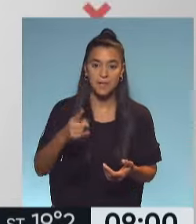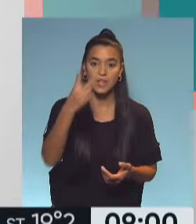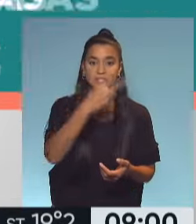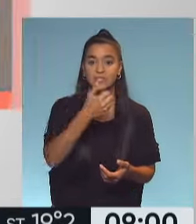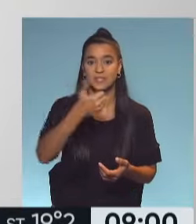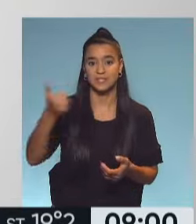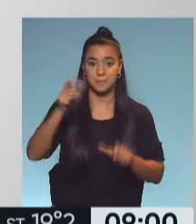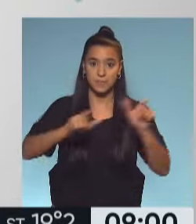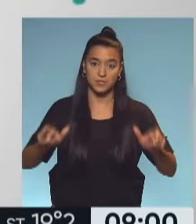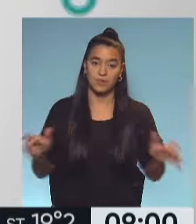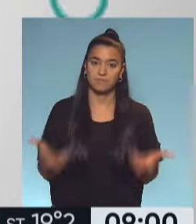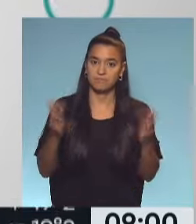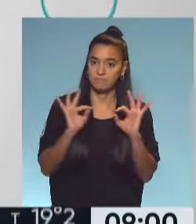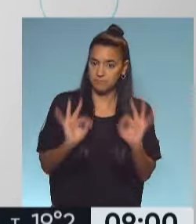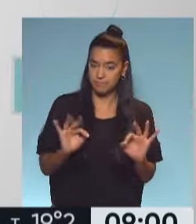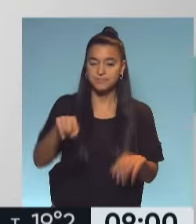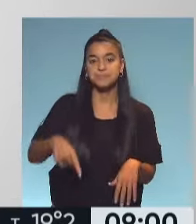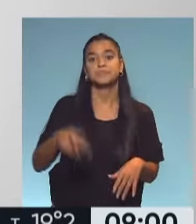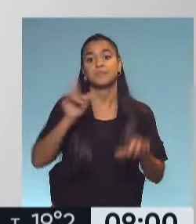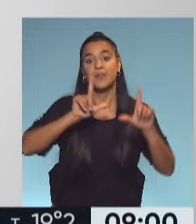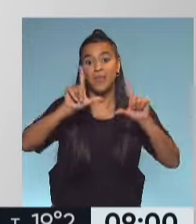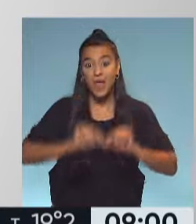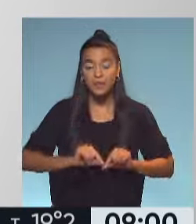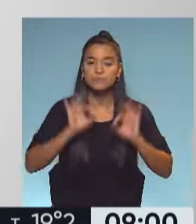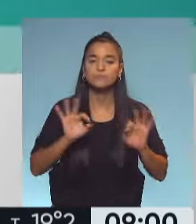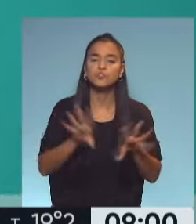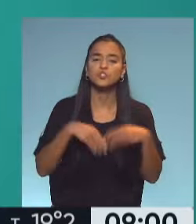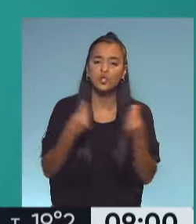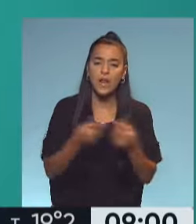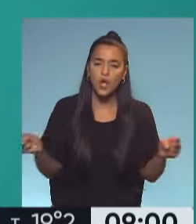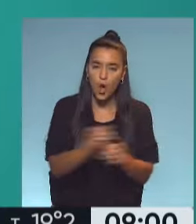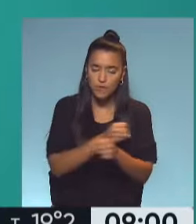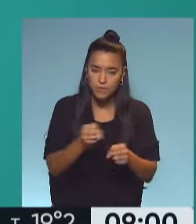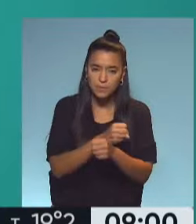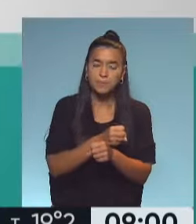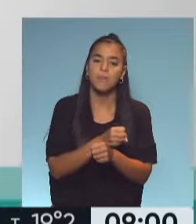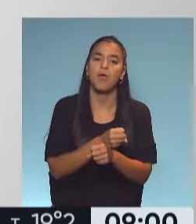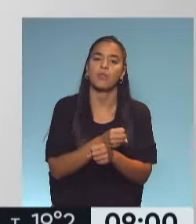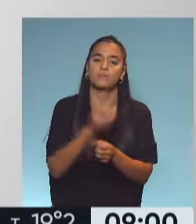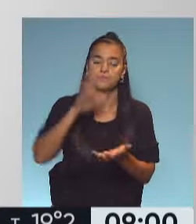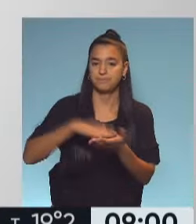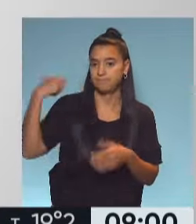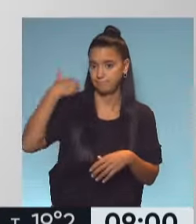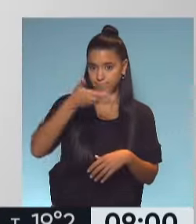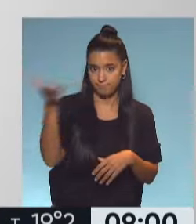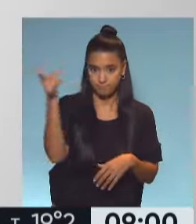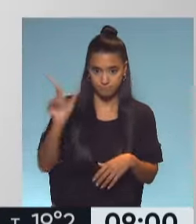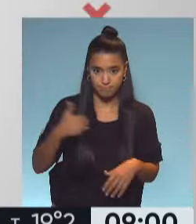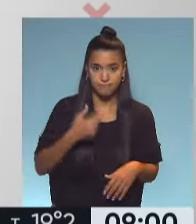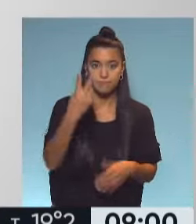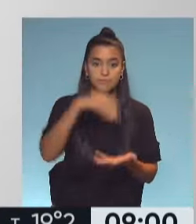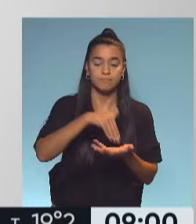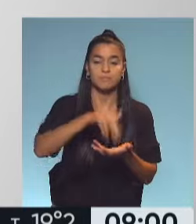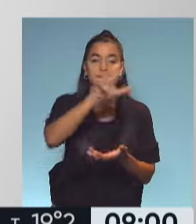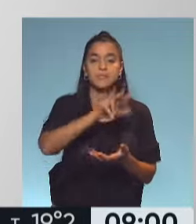recuperados. Y hay otros datos, como siempre, que compartimos, y es el total de casos confirmados a nivel general de la Argentina, es 2